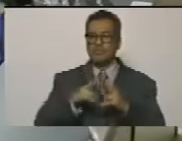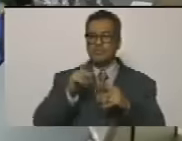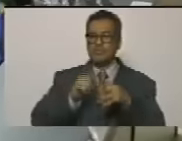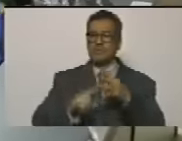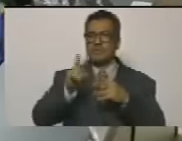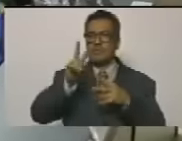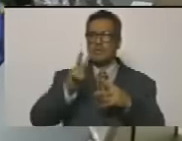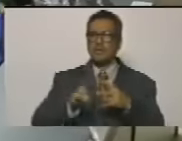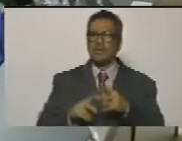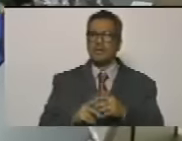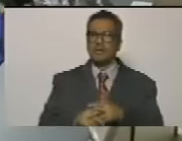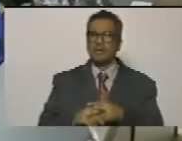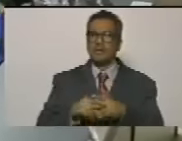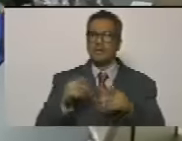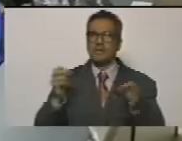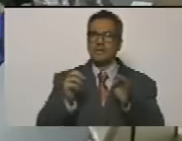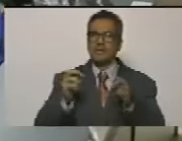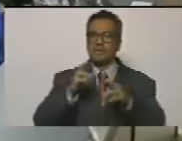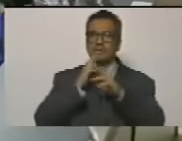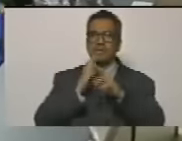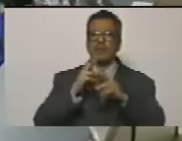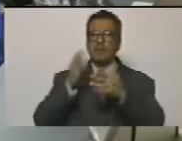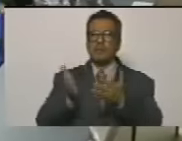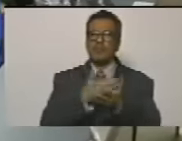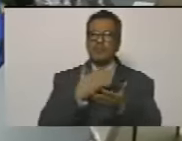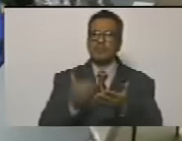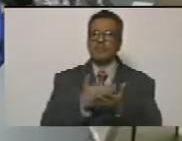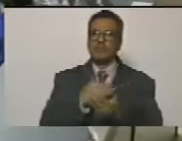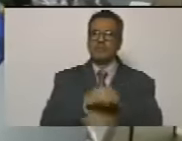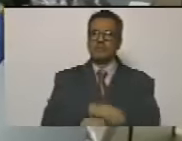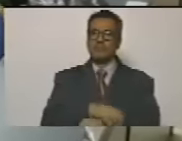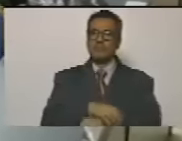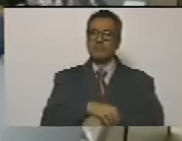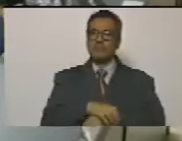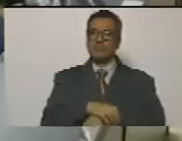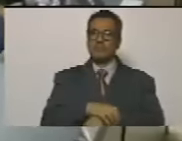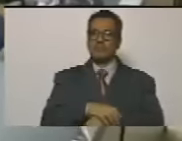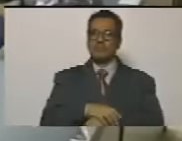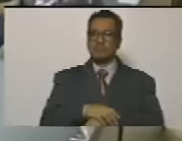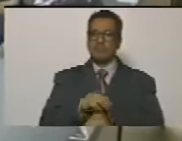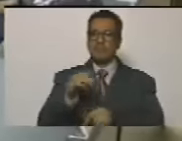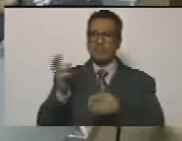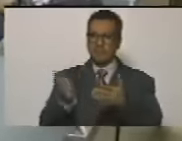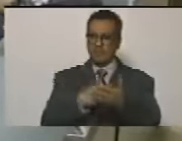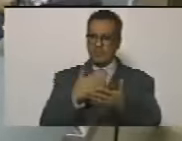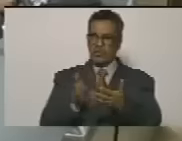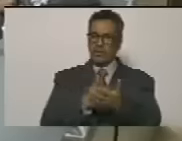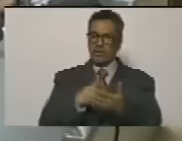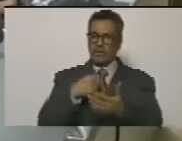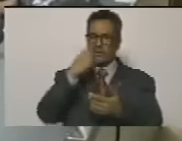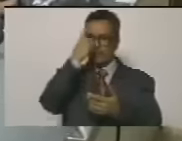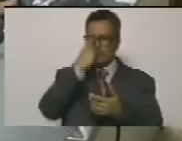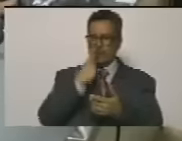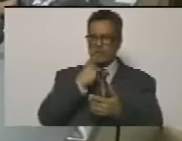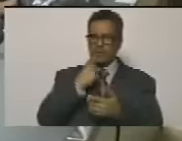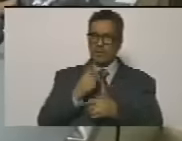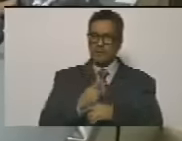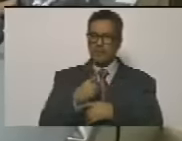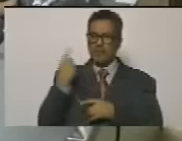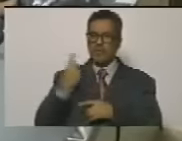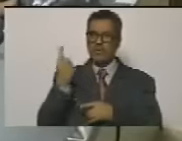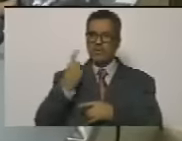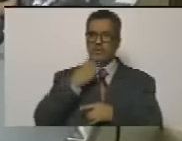ustedes no han respondido ese libro ahí hay acusaciones muy serias no